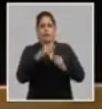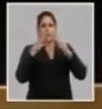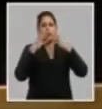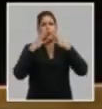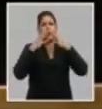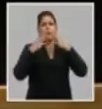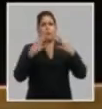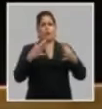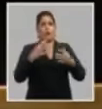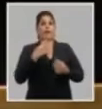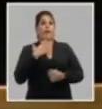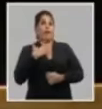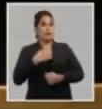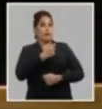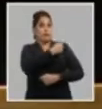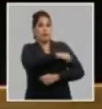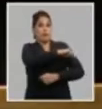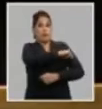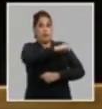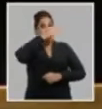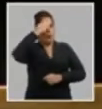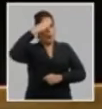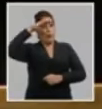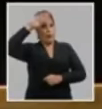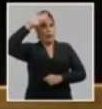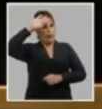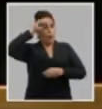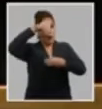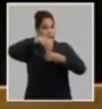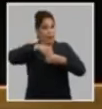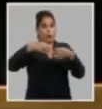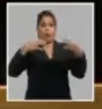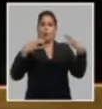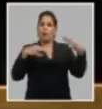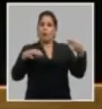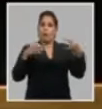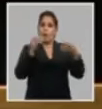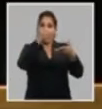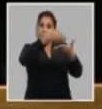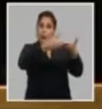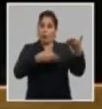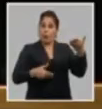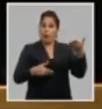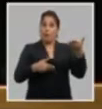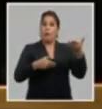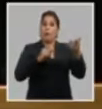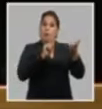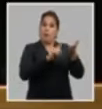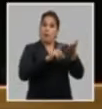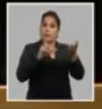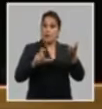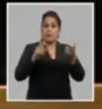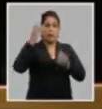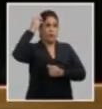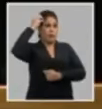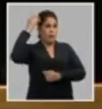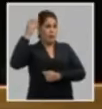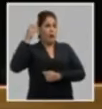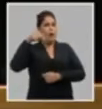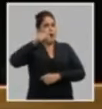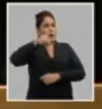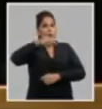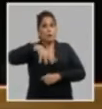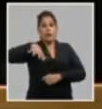expresión de la voluntad del pueblo contenida en la política del partido el estado y el gobierno de